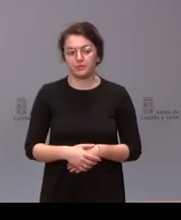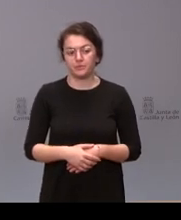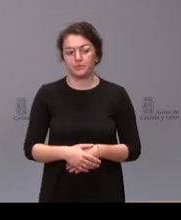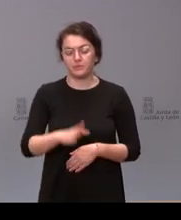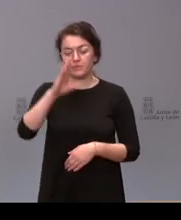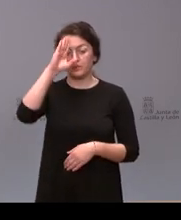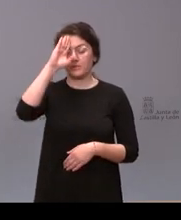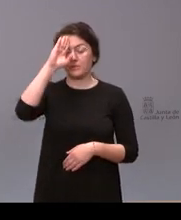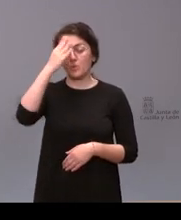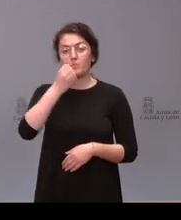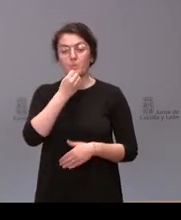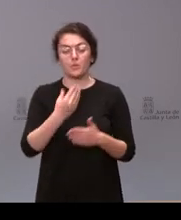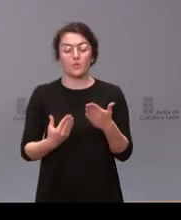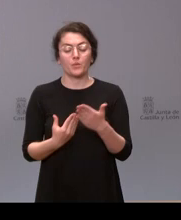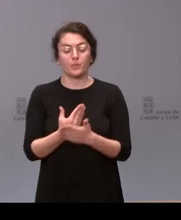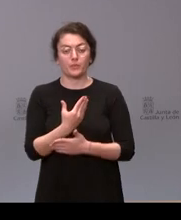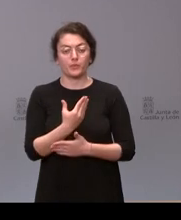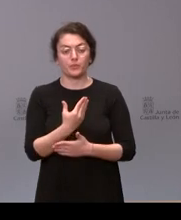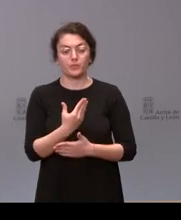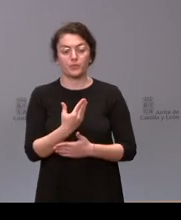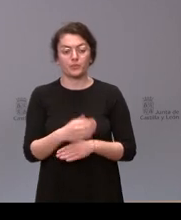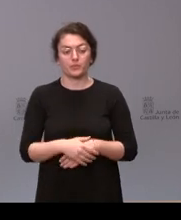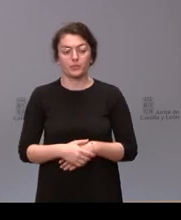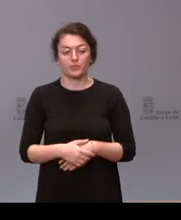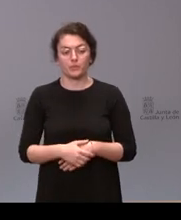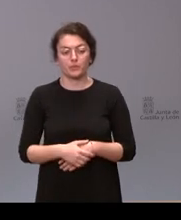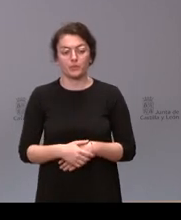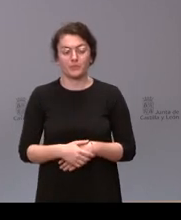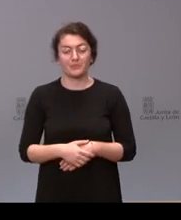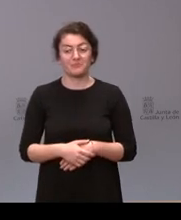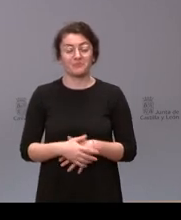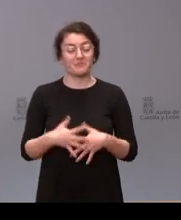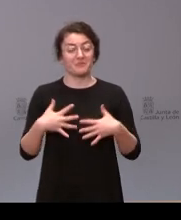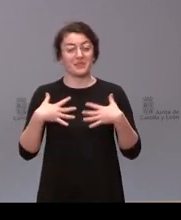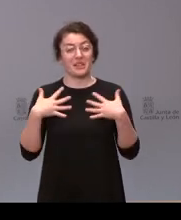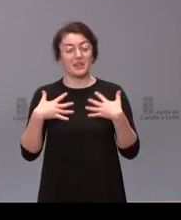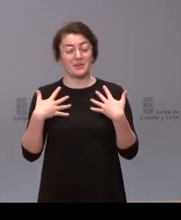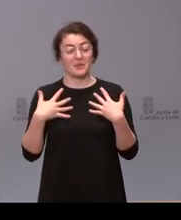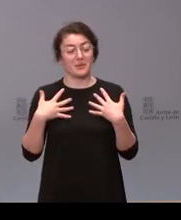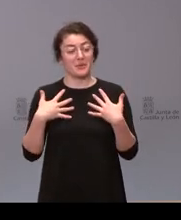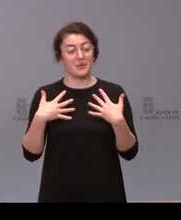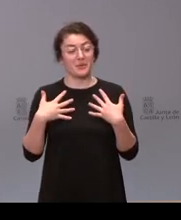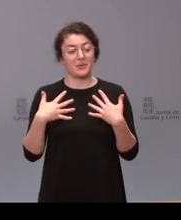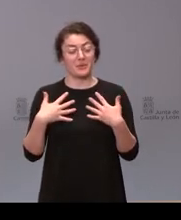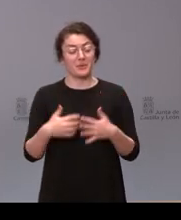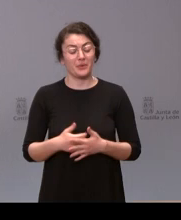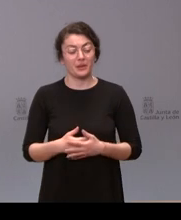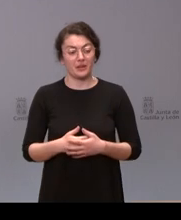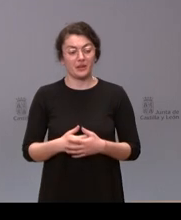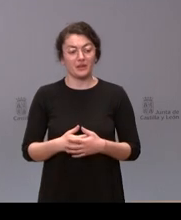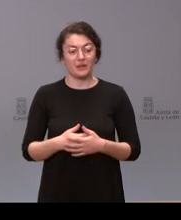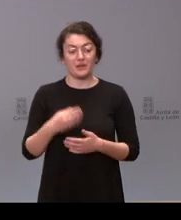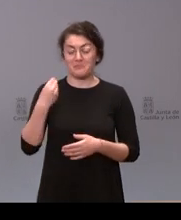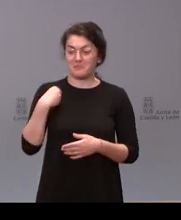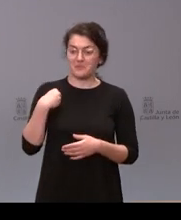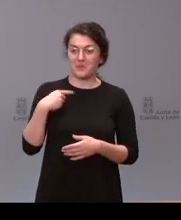hola buenos días bueno me alegro de que el hecho de que haya entrado vos en la junta